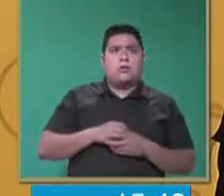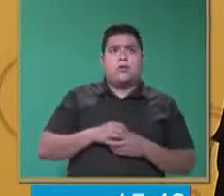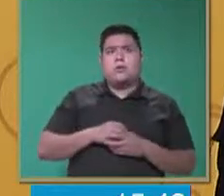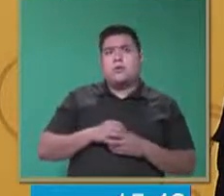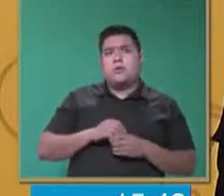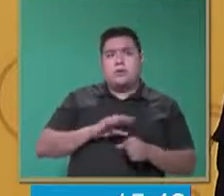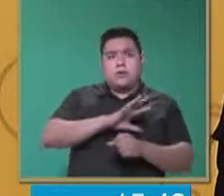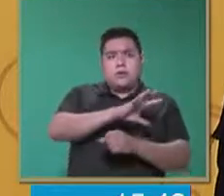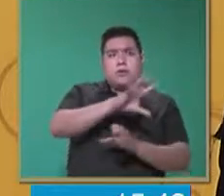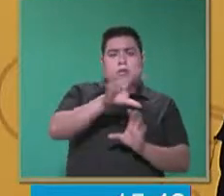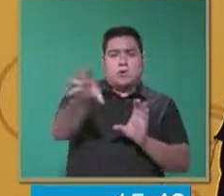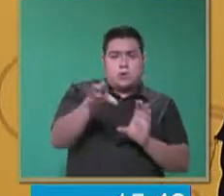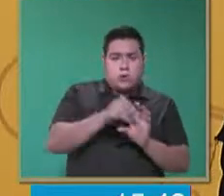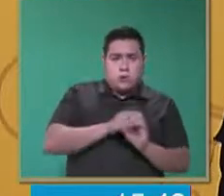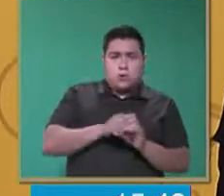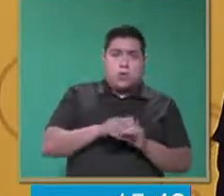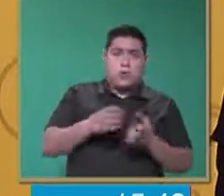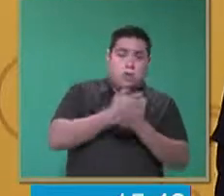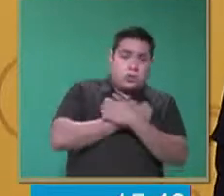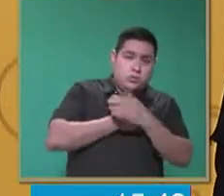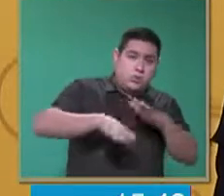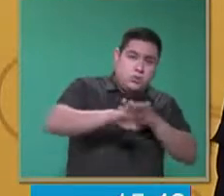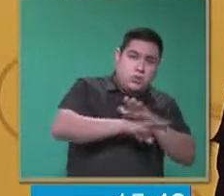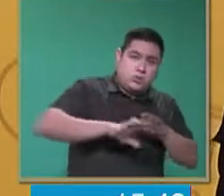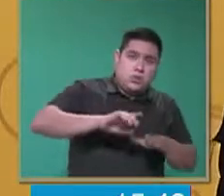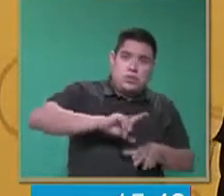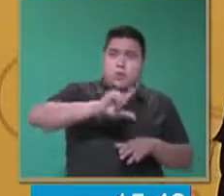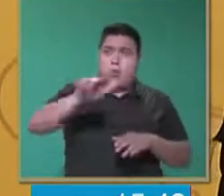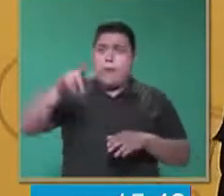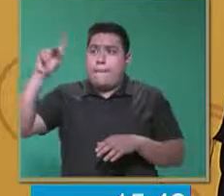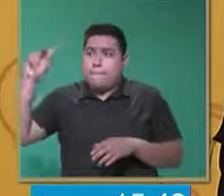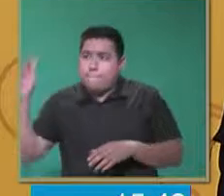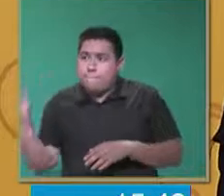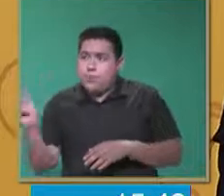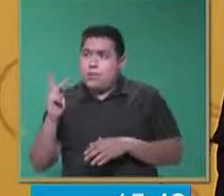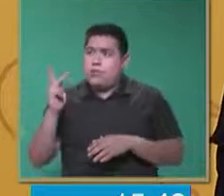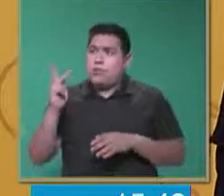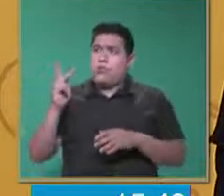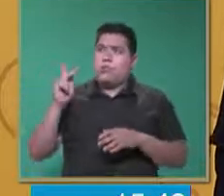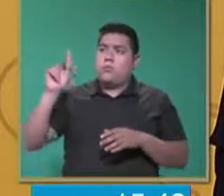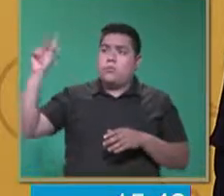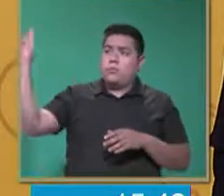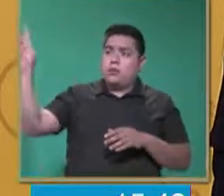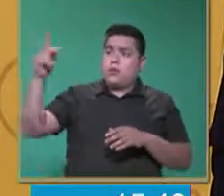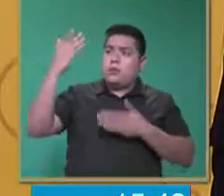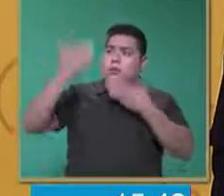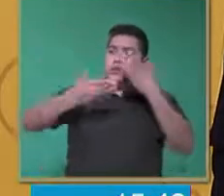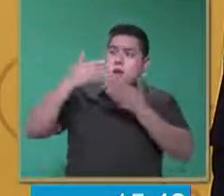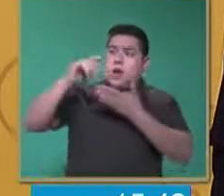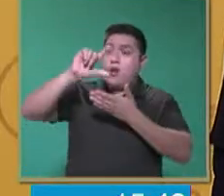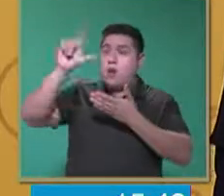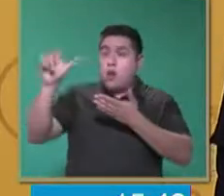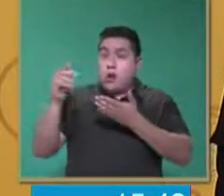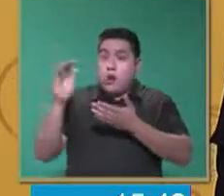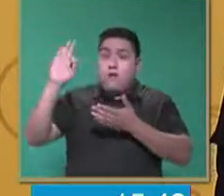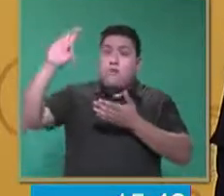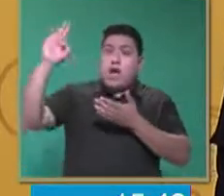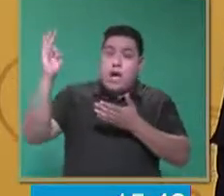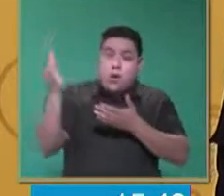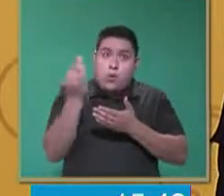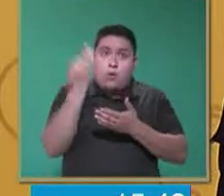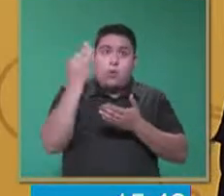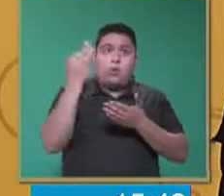aún después de la educación básica, que puedan estudiar su preparatoria y una carrera profesional. Así que usted,